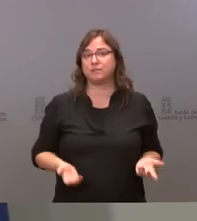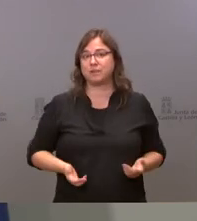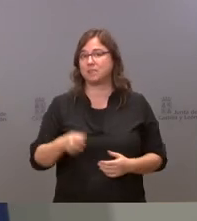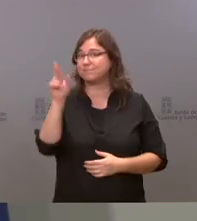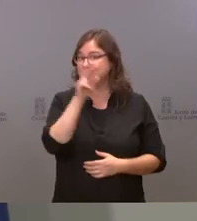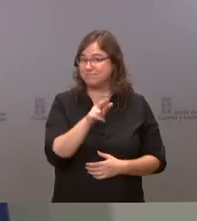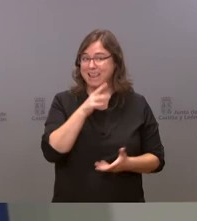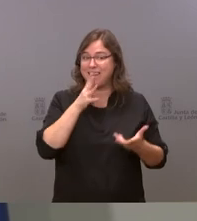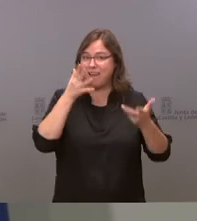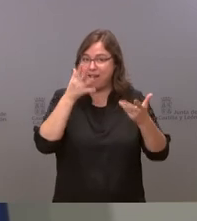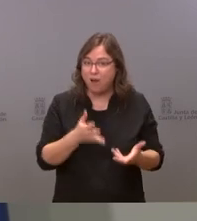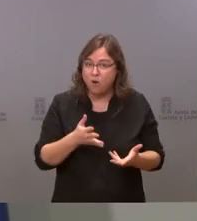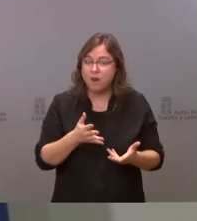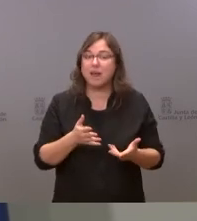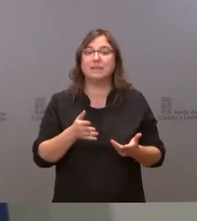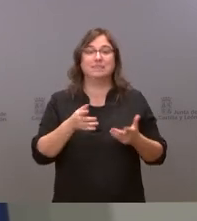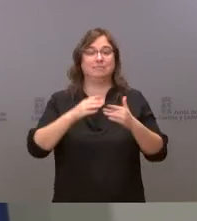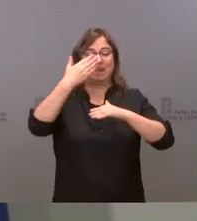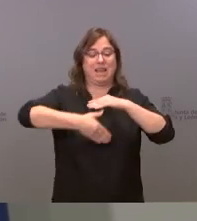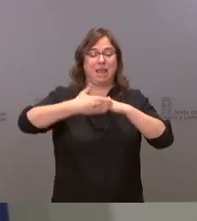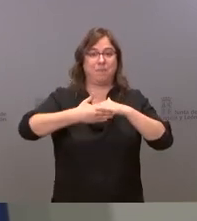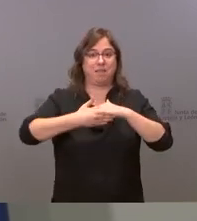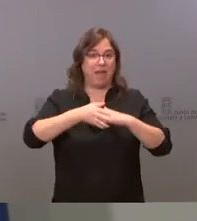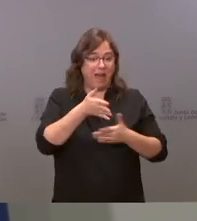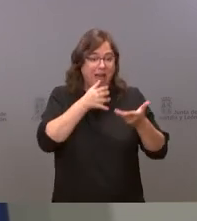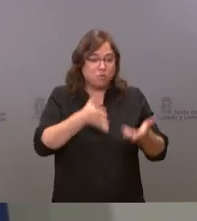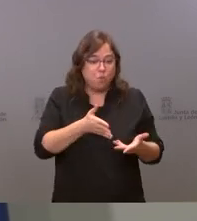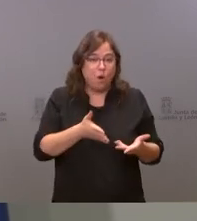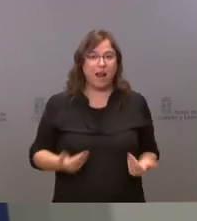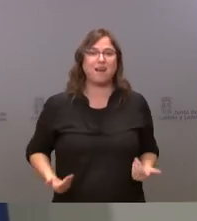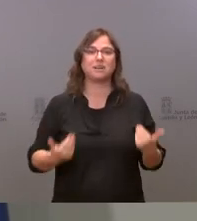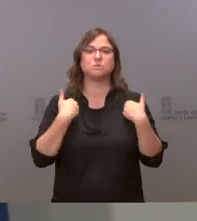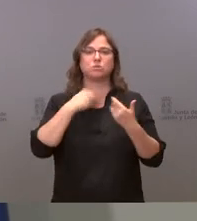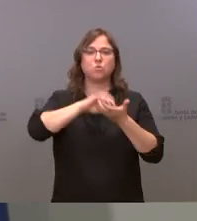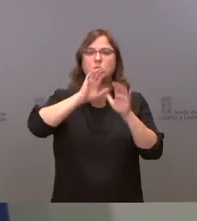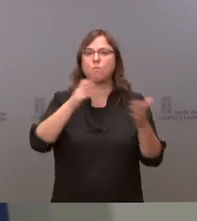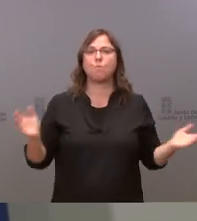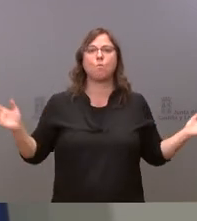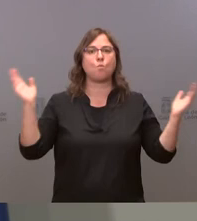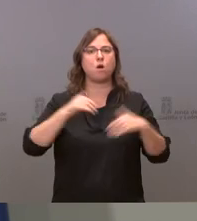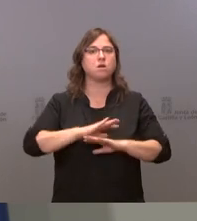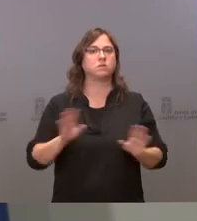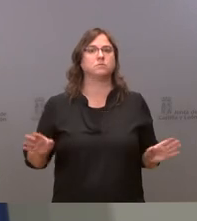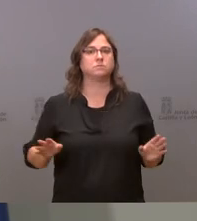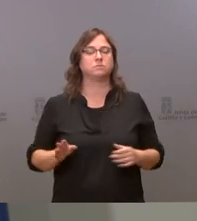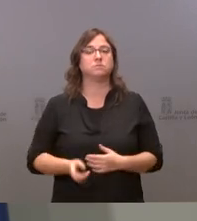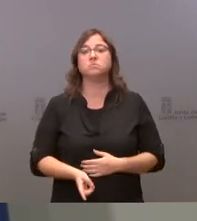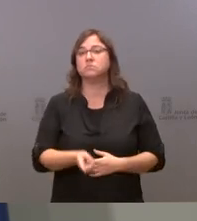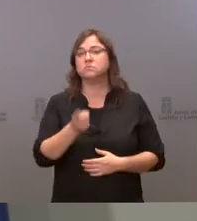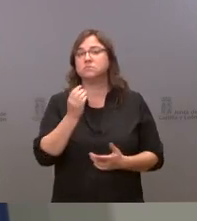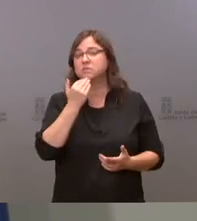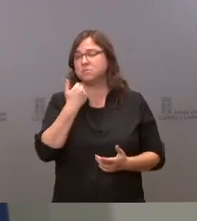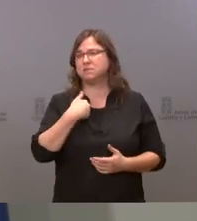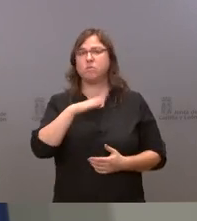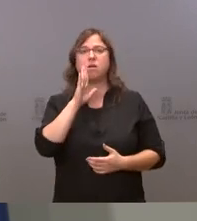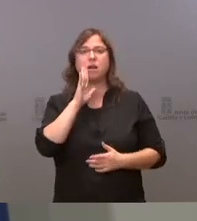no hay ninguna restricciones en vigor que dependan de la junta de castilla y león más allá de lo que le he